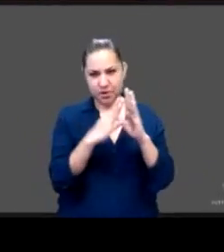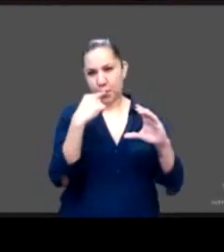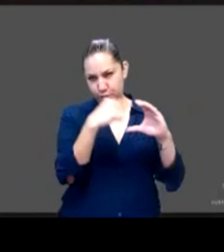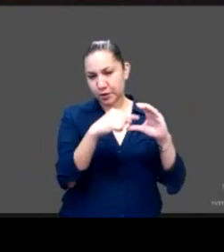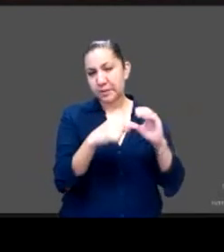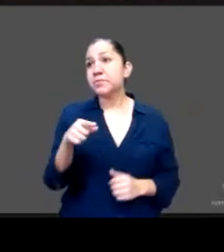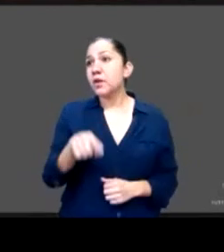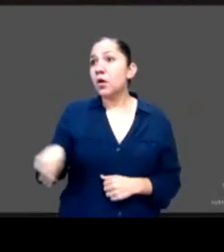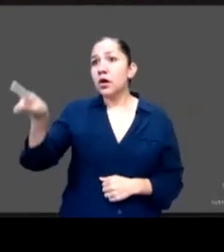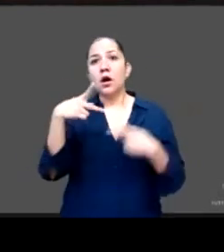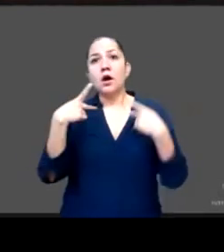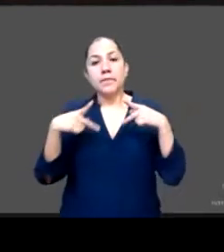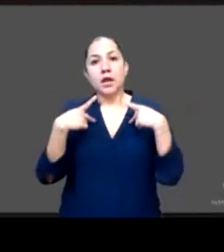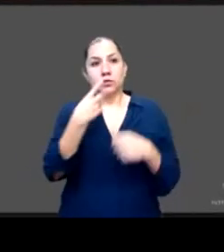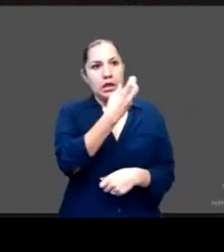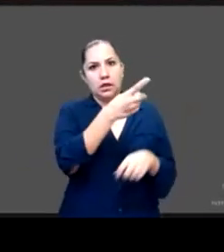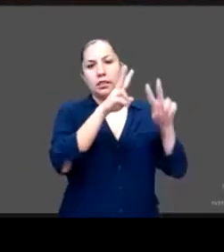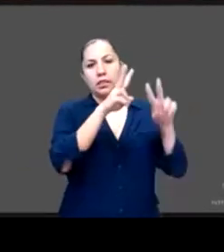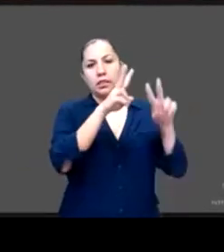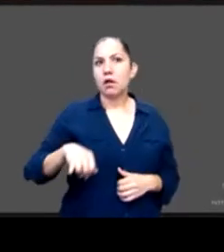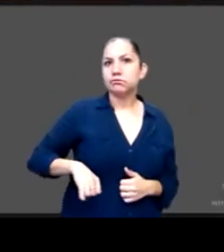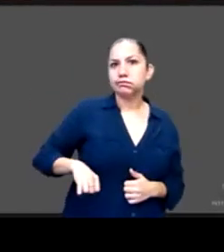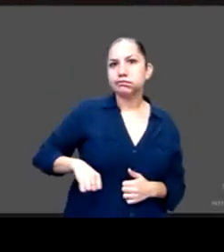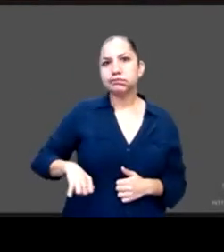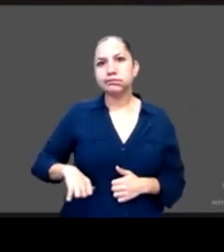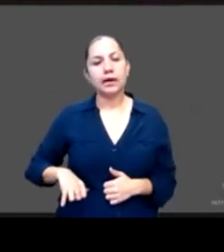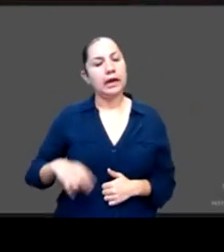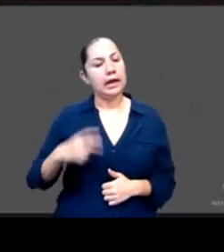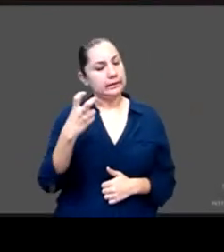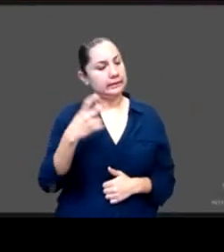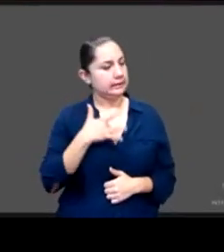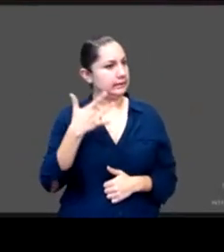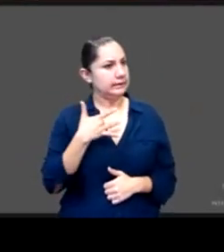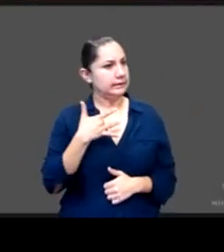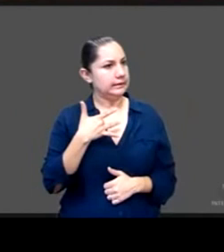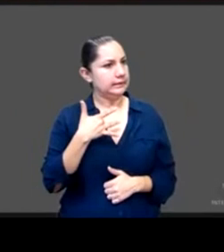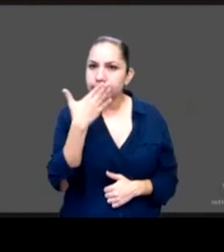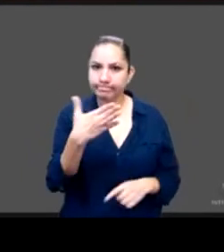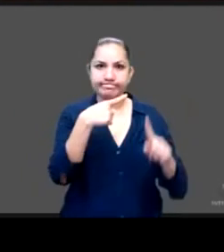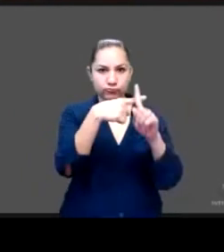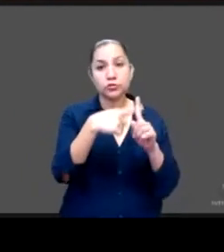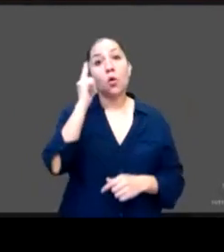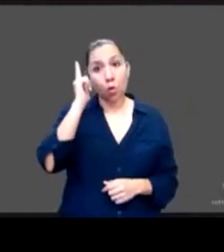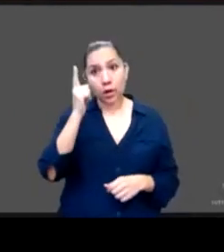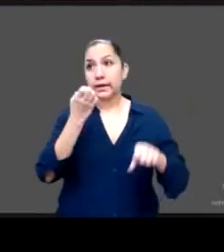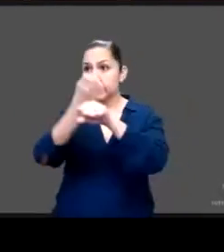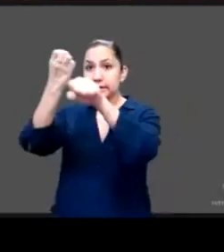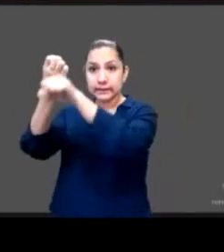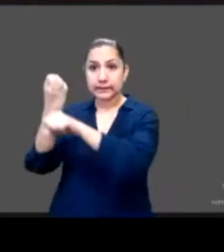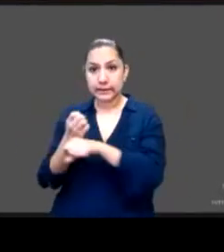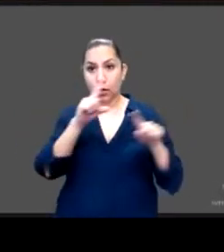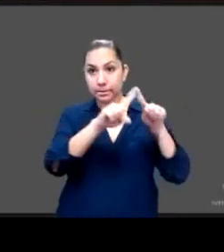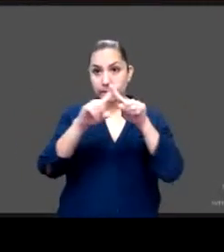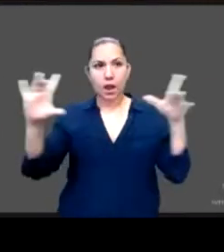acompañando los trabajos que seguramente se están realizando en las entidades federativas y en diferentes instancias. Pero